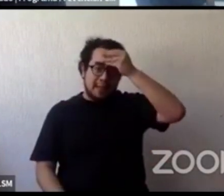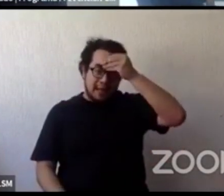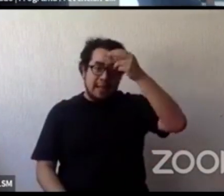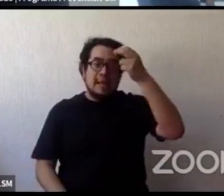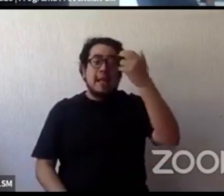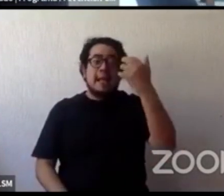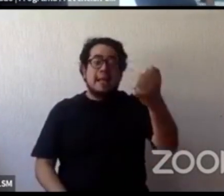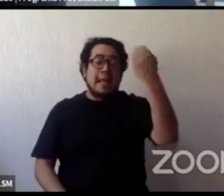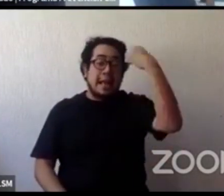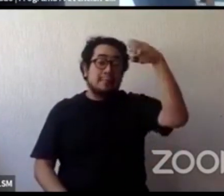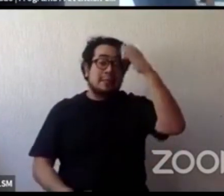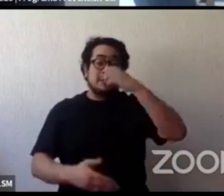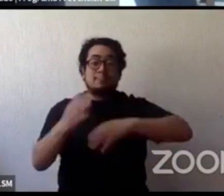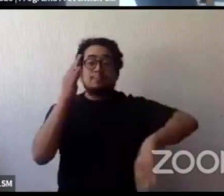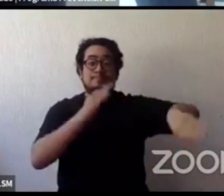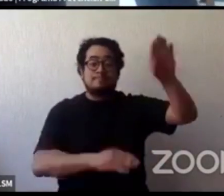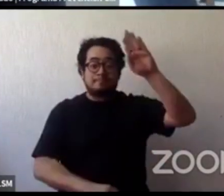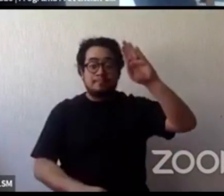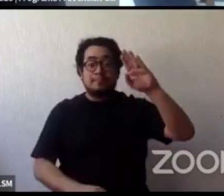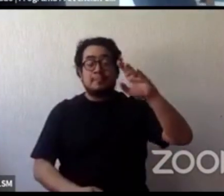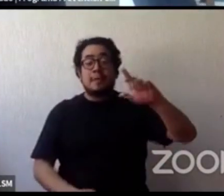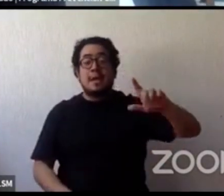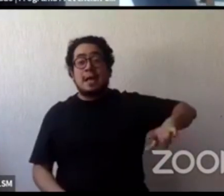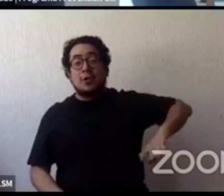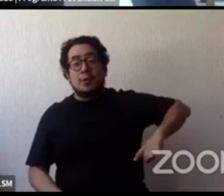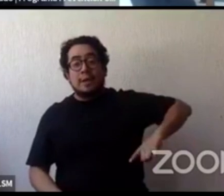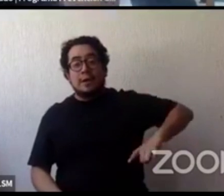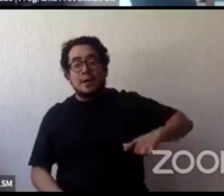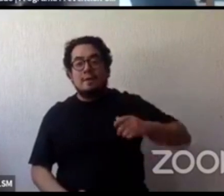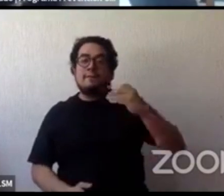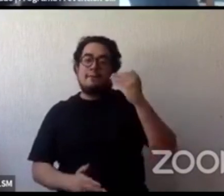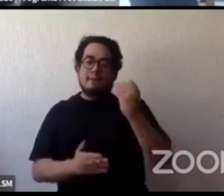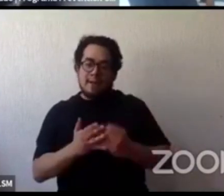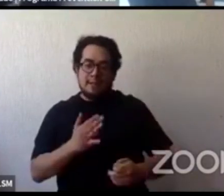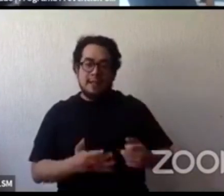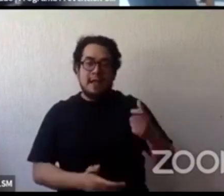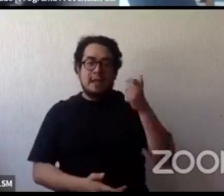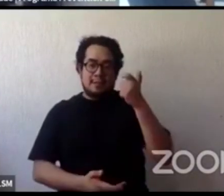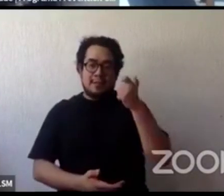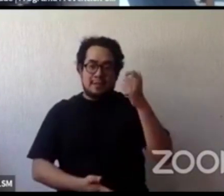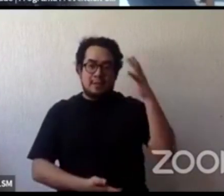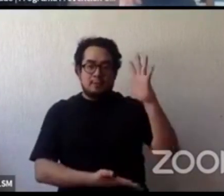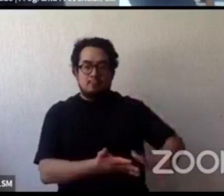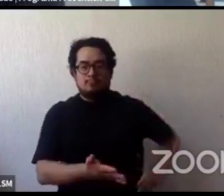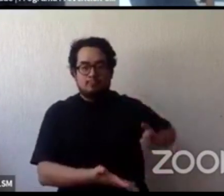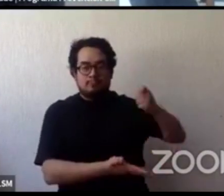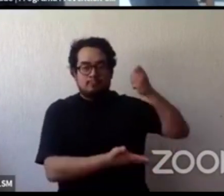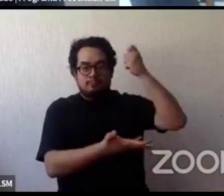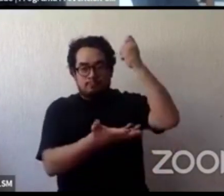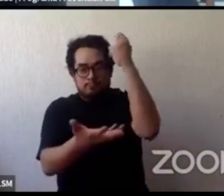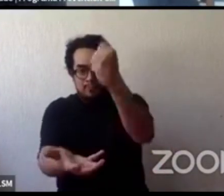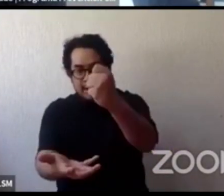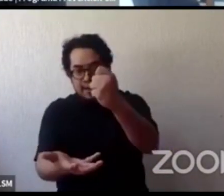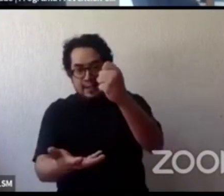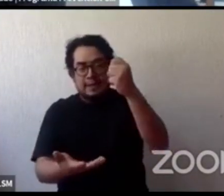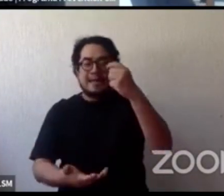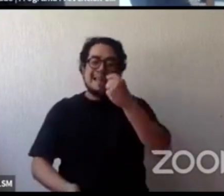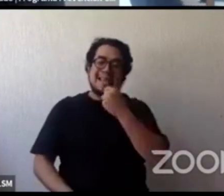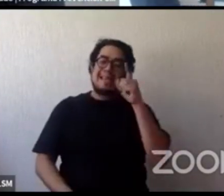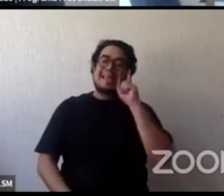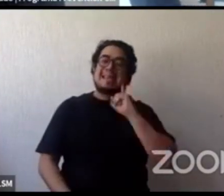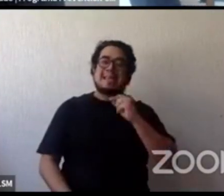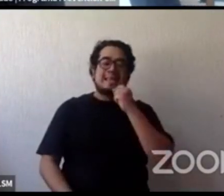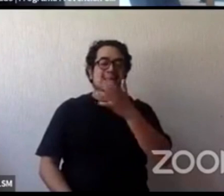y a nuestro gobierno yo le quisiera decir que hace falta invertir en niños y en niñas yo también creo que es